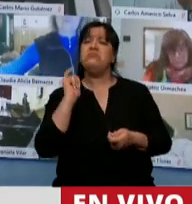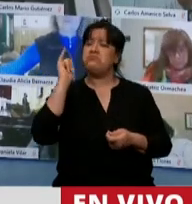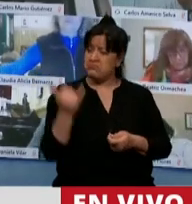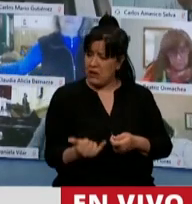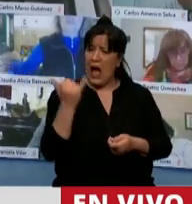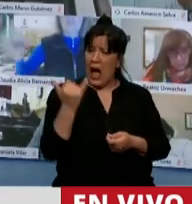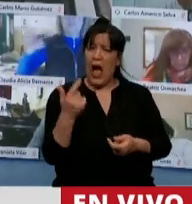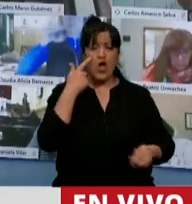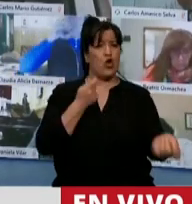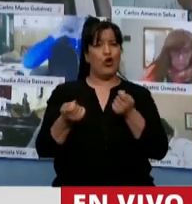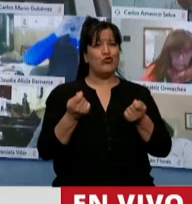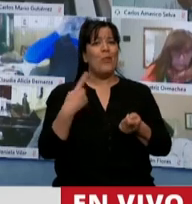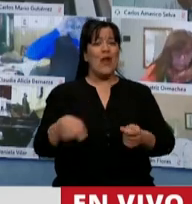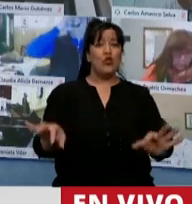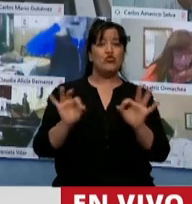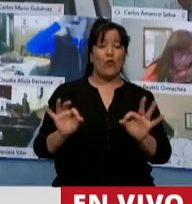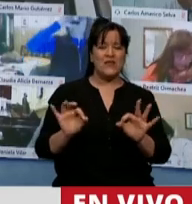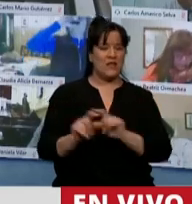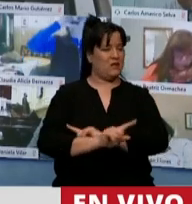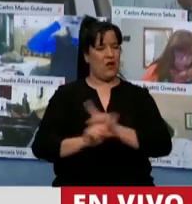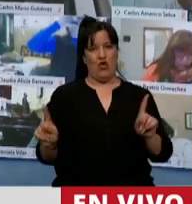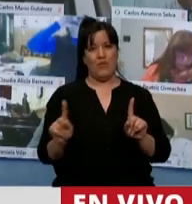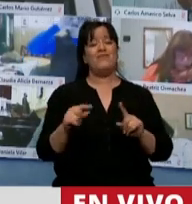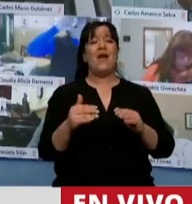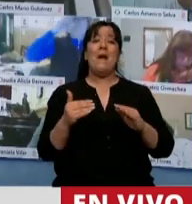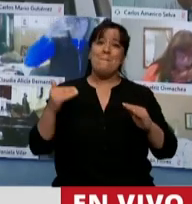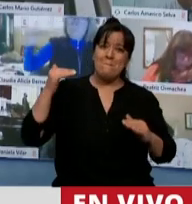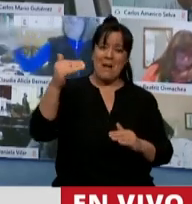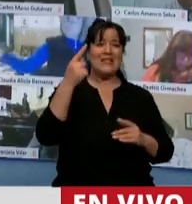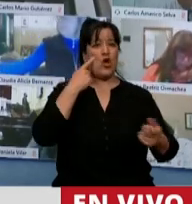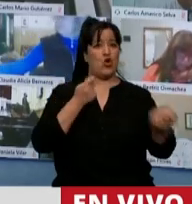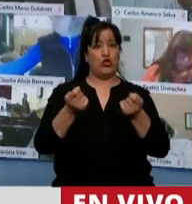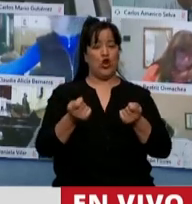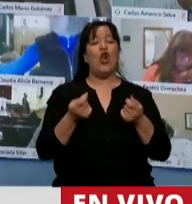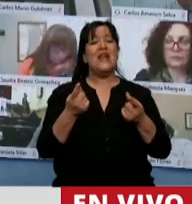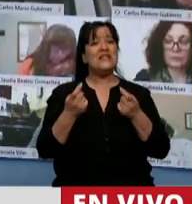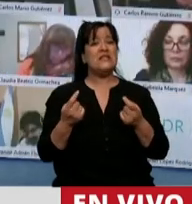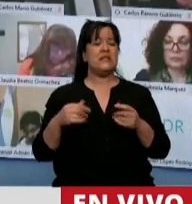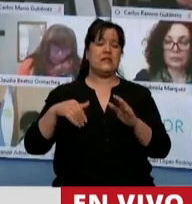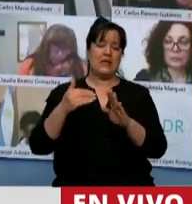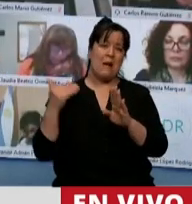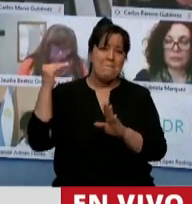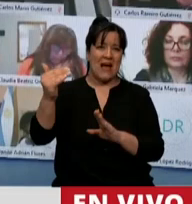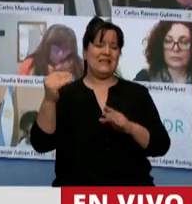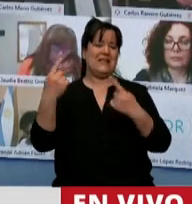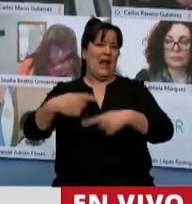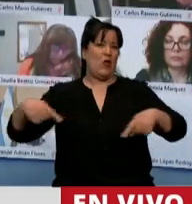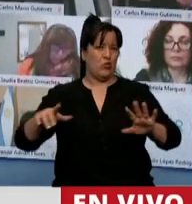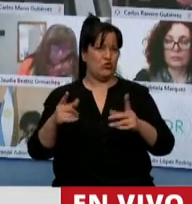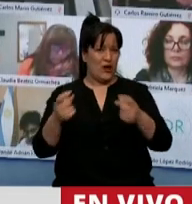Pero los controles son insuficientes. Y para más controles necesitamos más recursos. La Argentina pierde